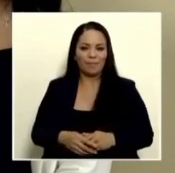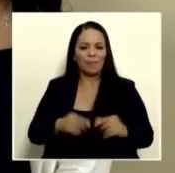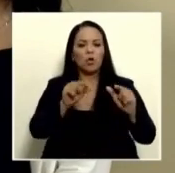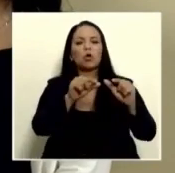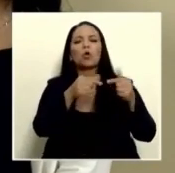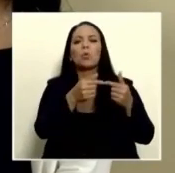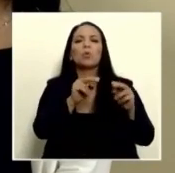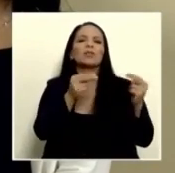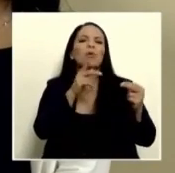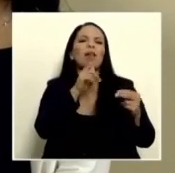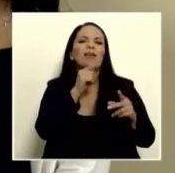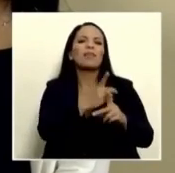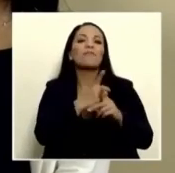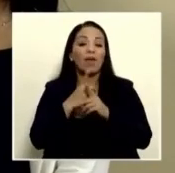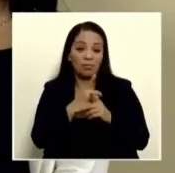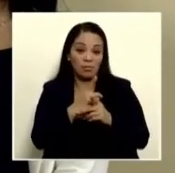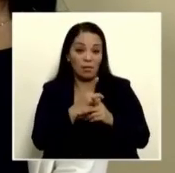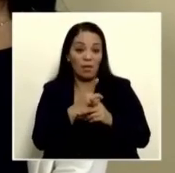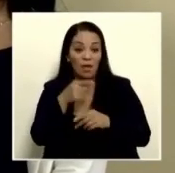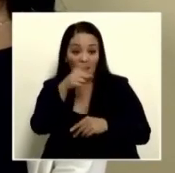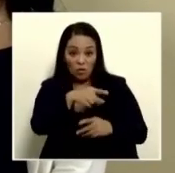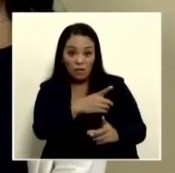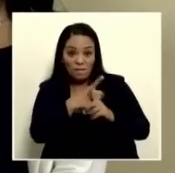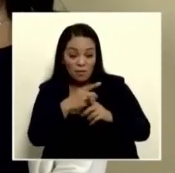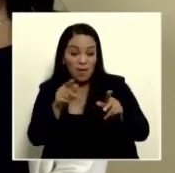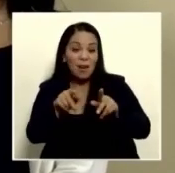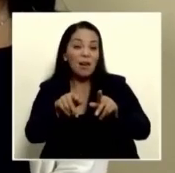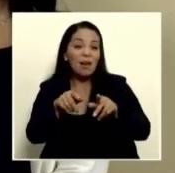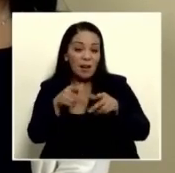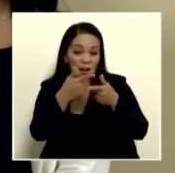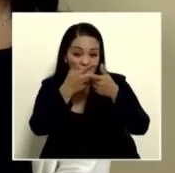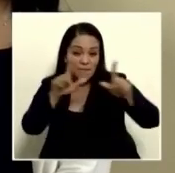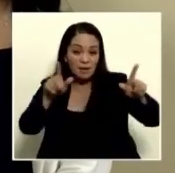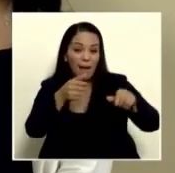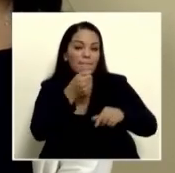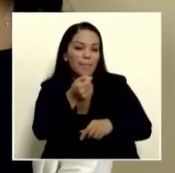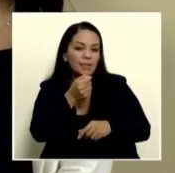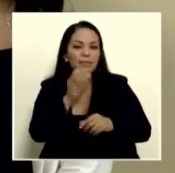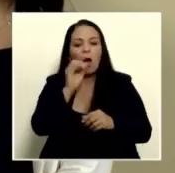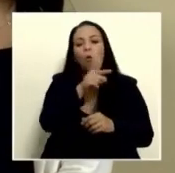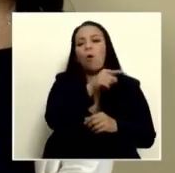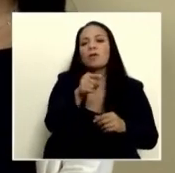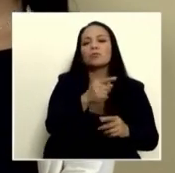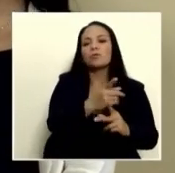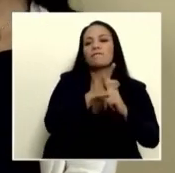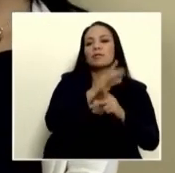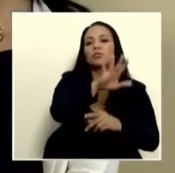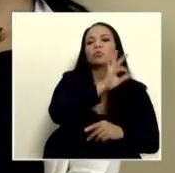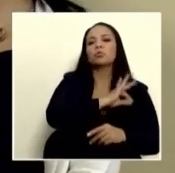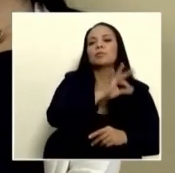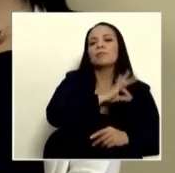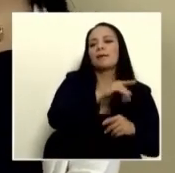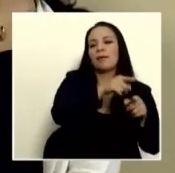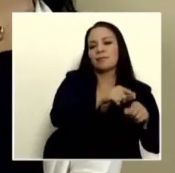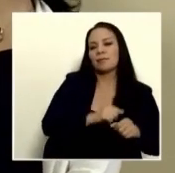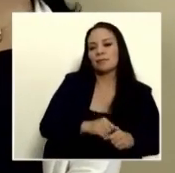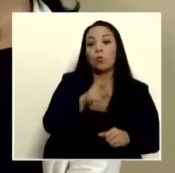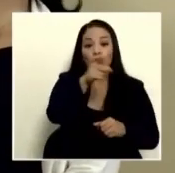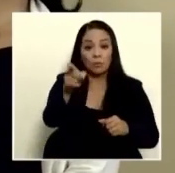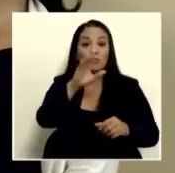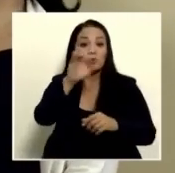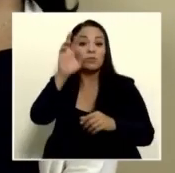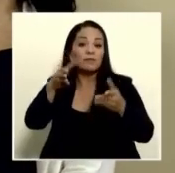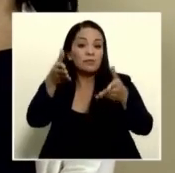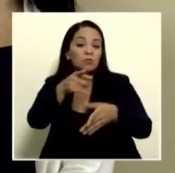nación a la libertad de prensa o a sus intereses juzguen costarricenses la